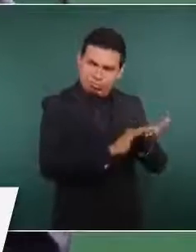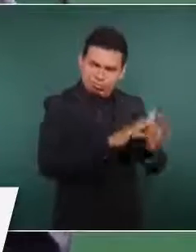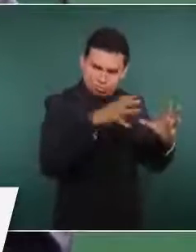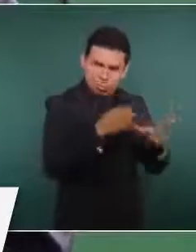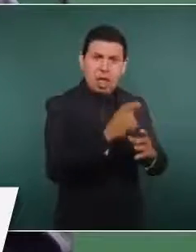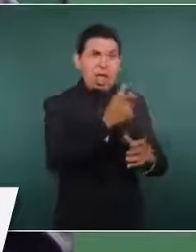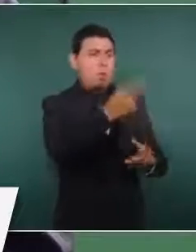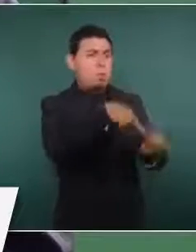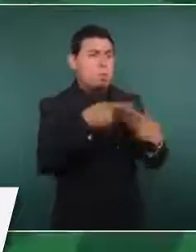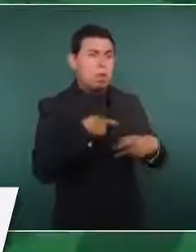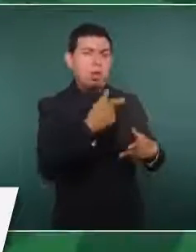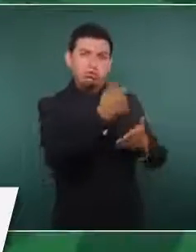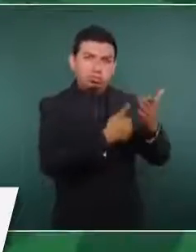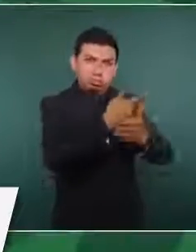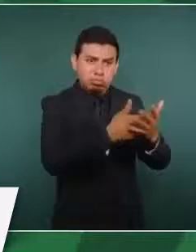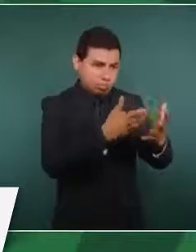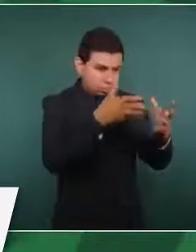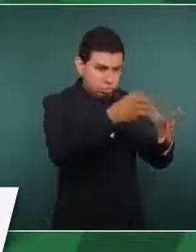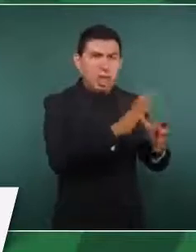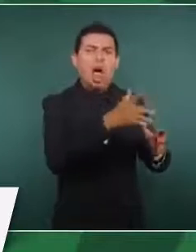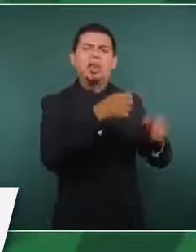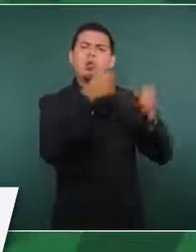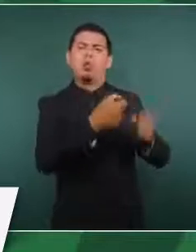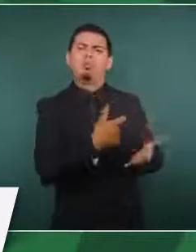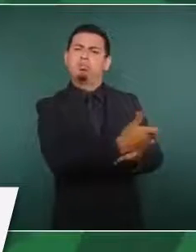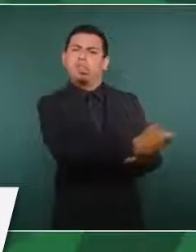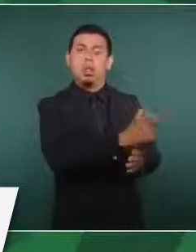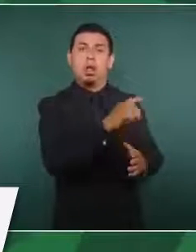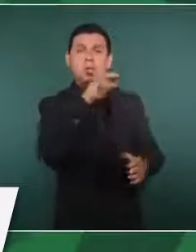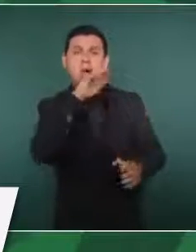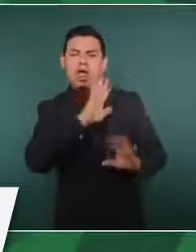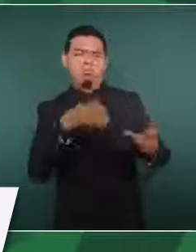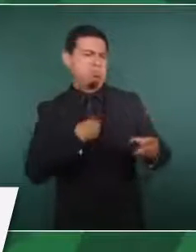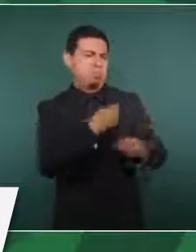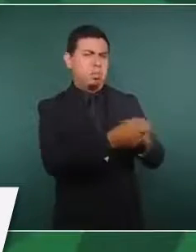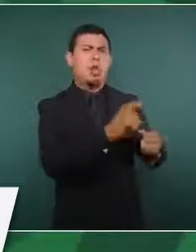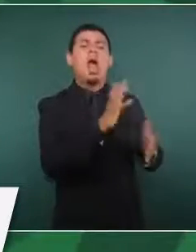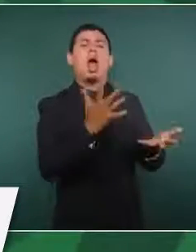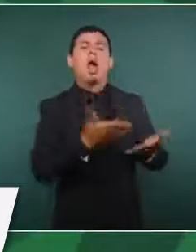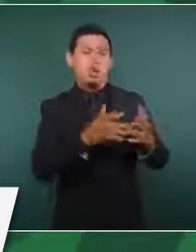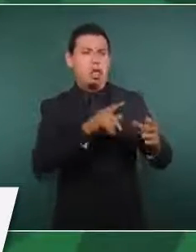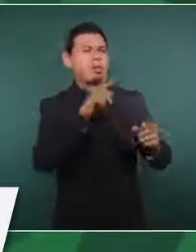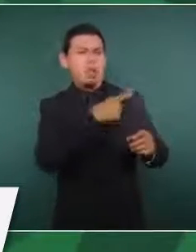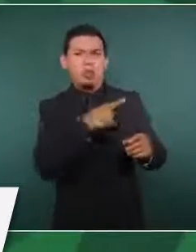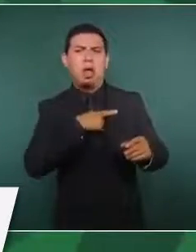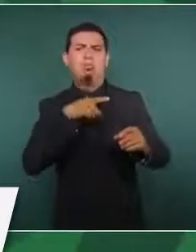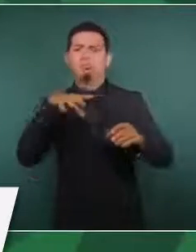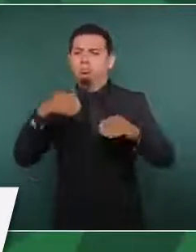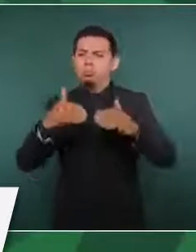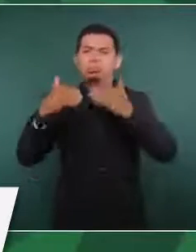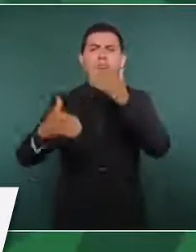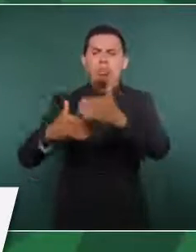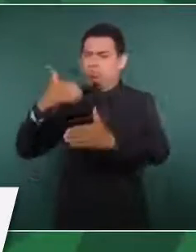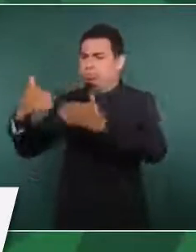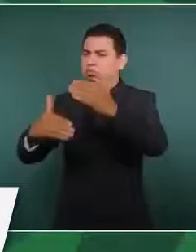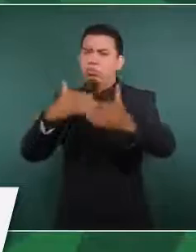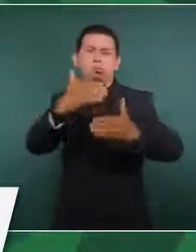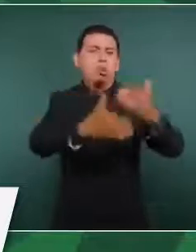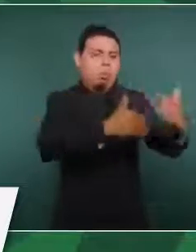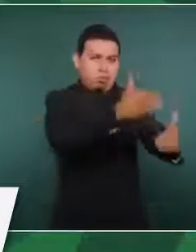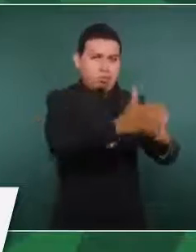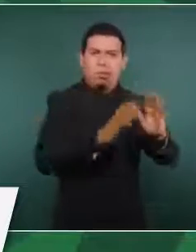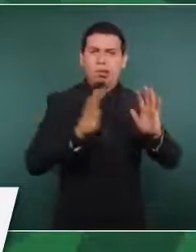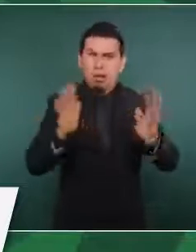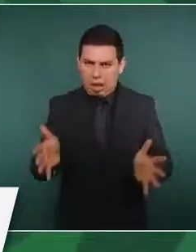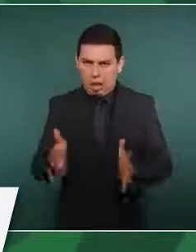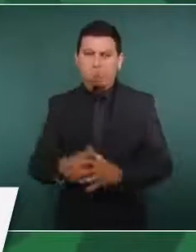su presupuesto asegurado. ¿Hasta dónde vamos a avanzar? Bueno, el compromiso